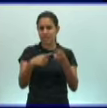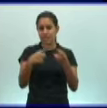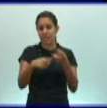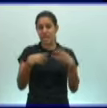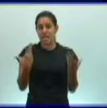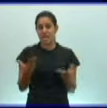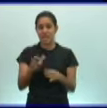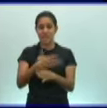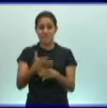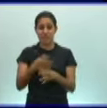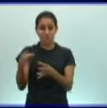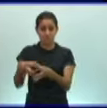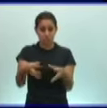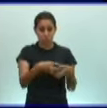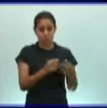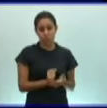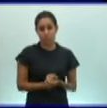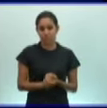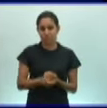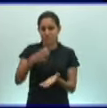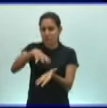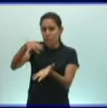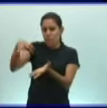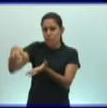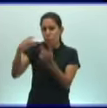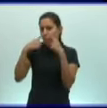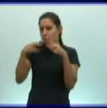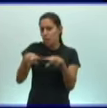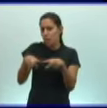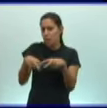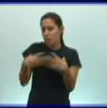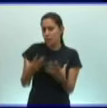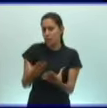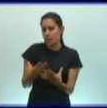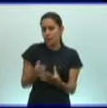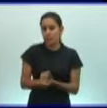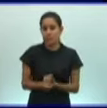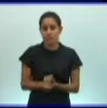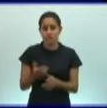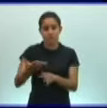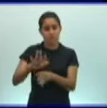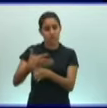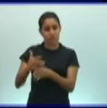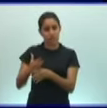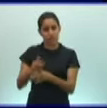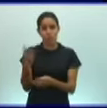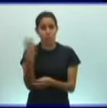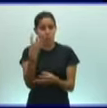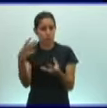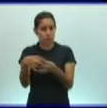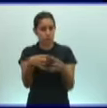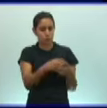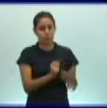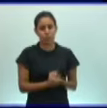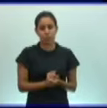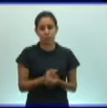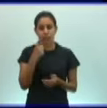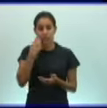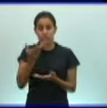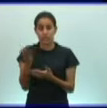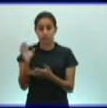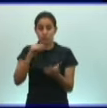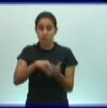Bien, por tanto el hábitat, el hábitat es muy diversa en estos cuatro grupos, aquí están representados los cuatro grupos.